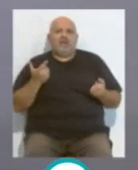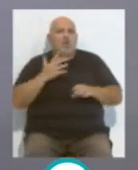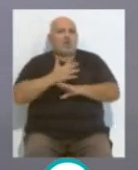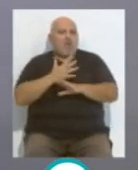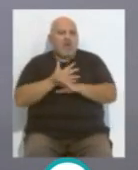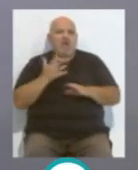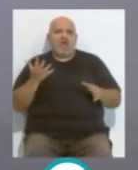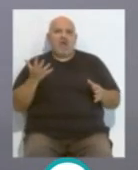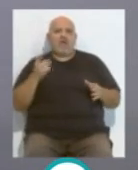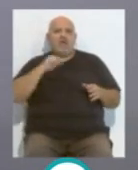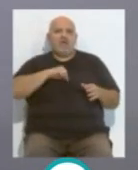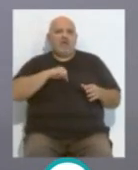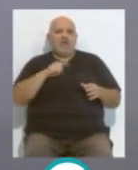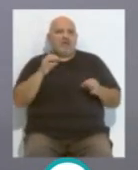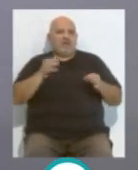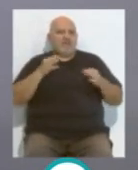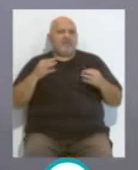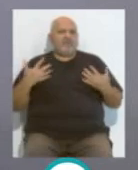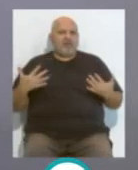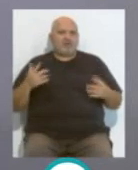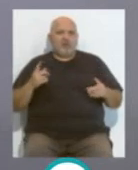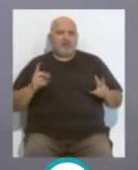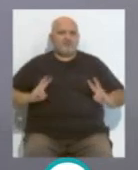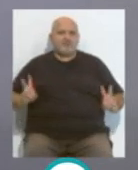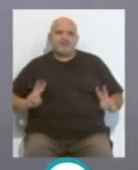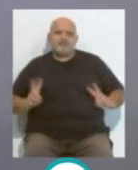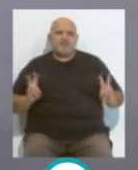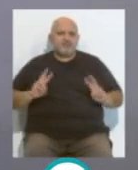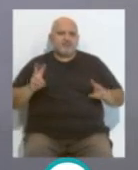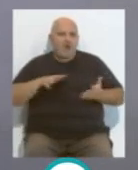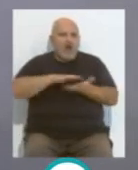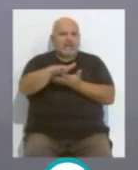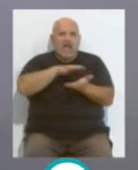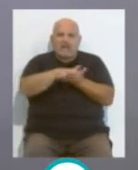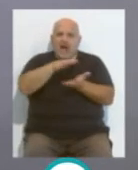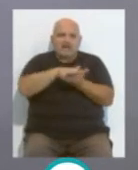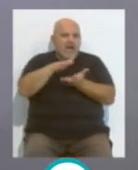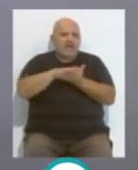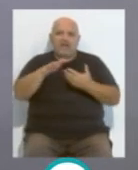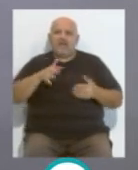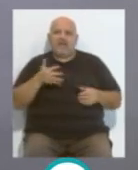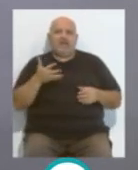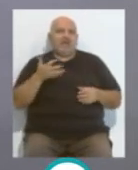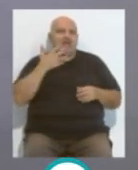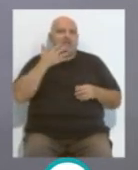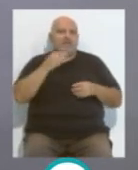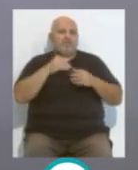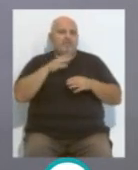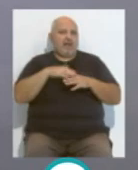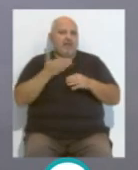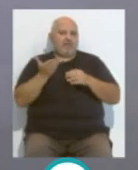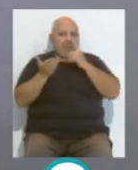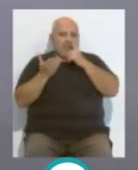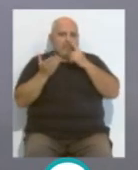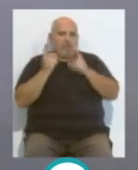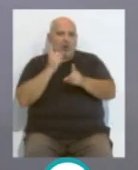juega parece que está siempre fresco y viene de atacar y después de replegarse corriendo para tapar